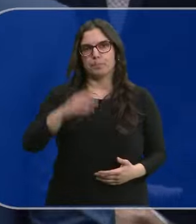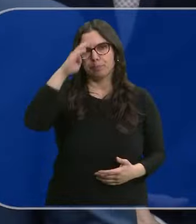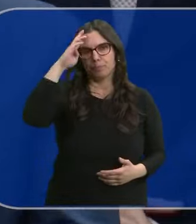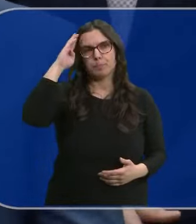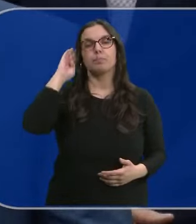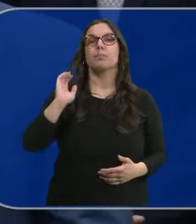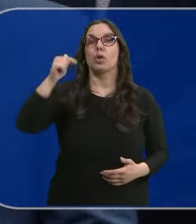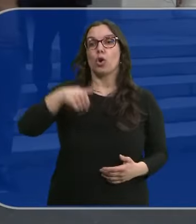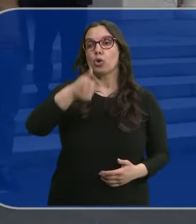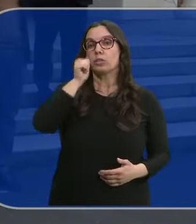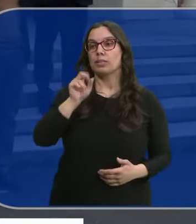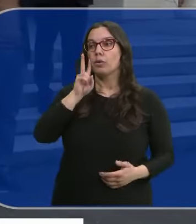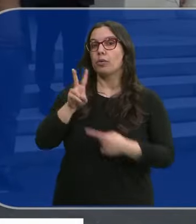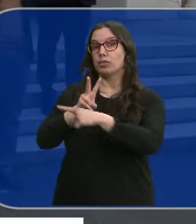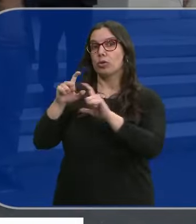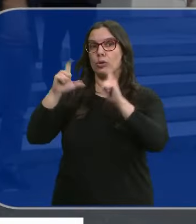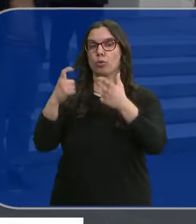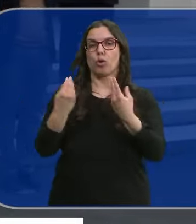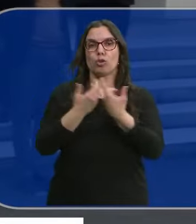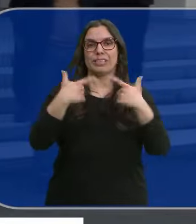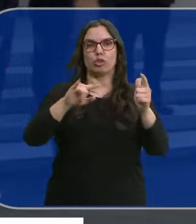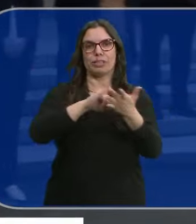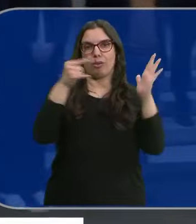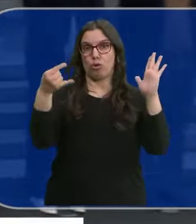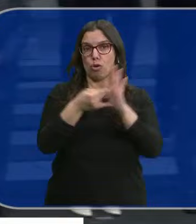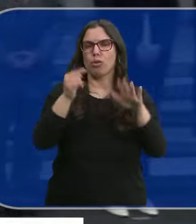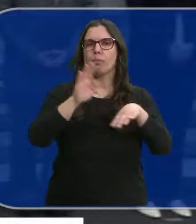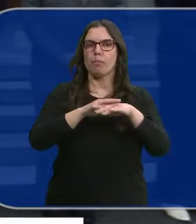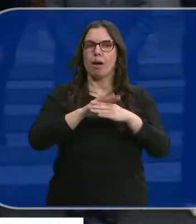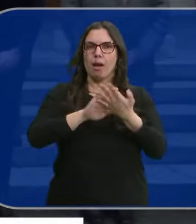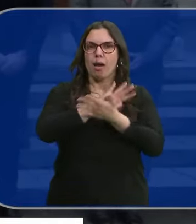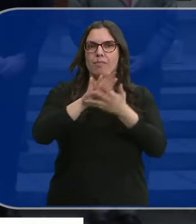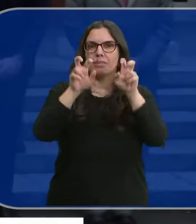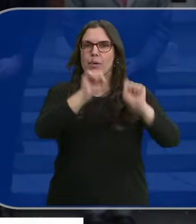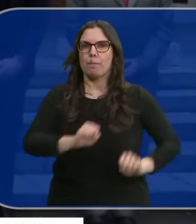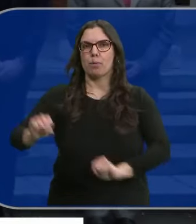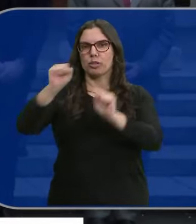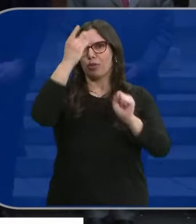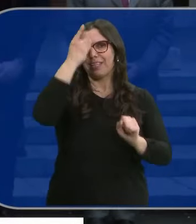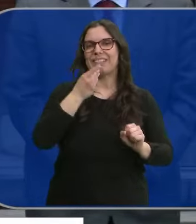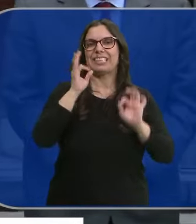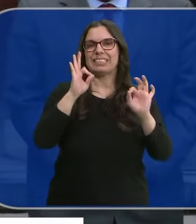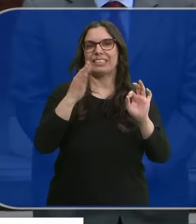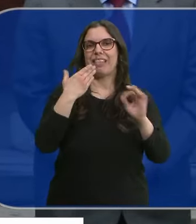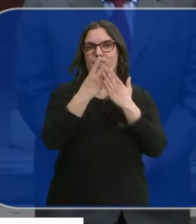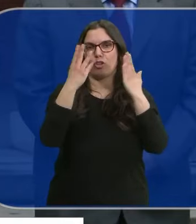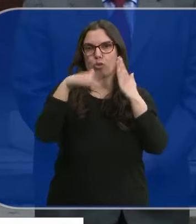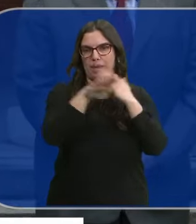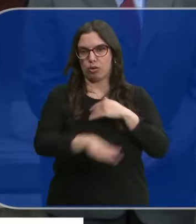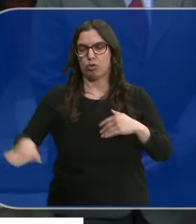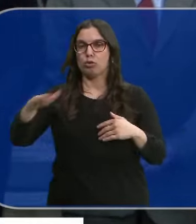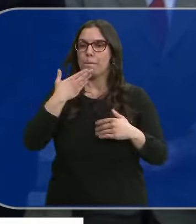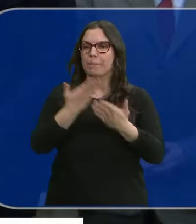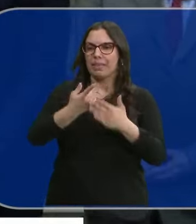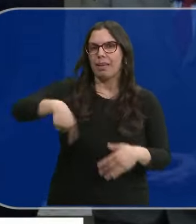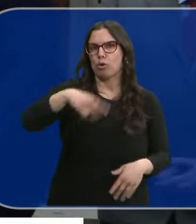Y hoy a Pedro Sánchez le hemos visto aquí, reunido con el sector tecnológico para abordar la protección digital de los menores de edad. Les ha pedido su compromiso